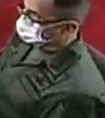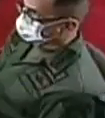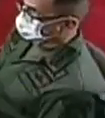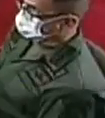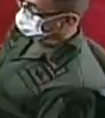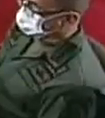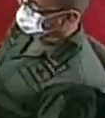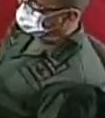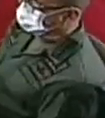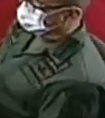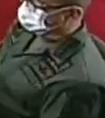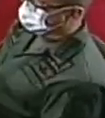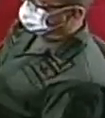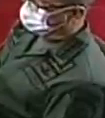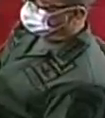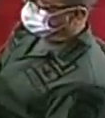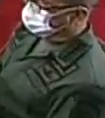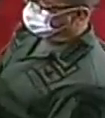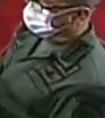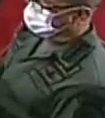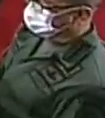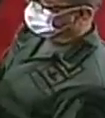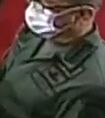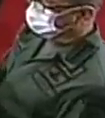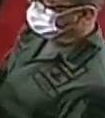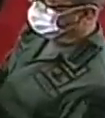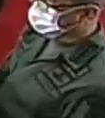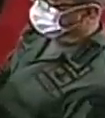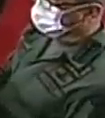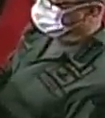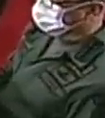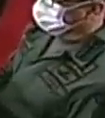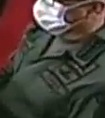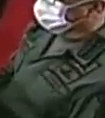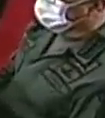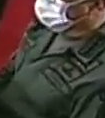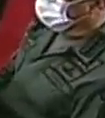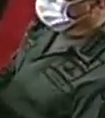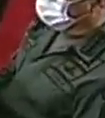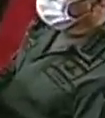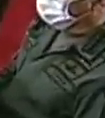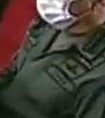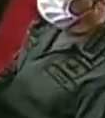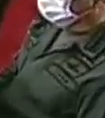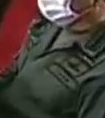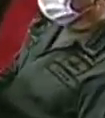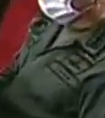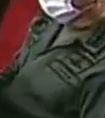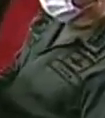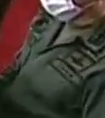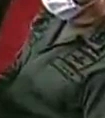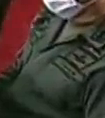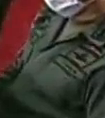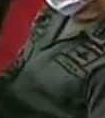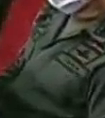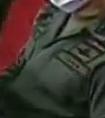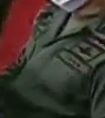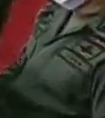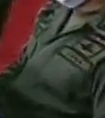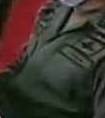cuidándonos cuidándose mire como tiene pele vale el se cuida le va bien